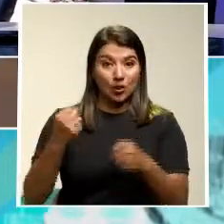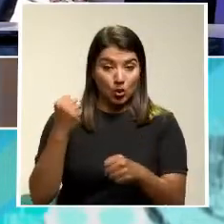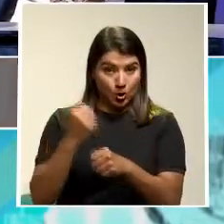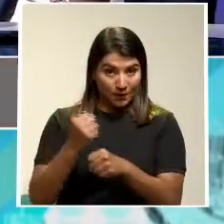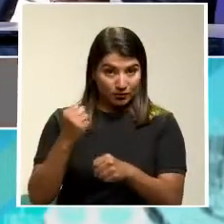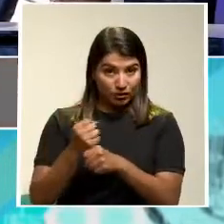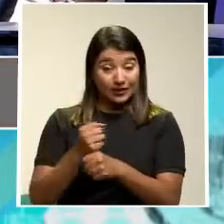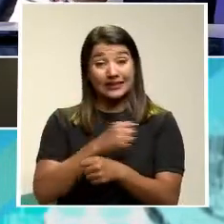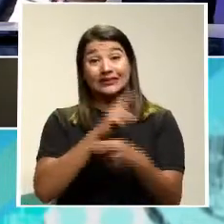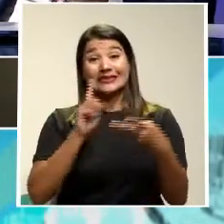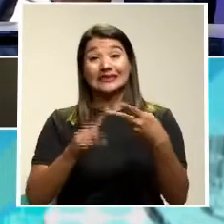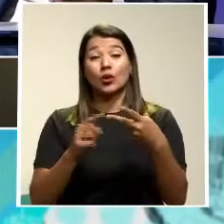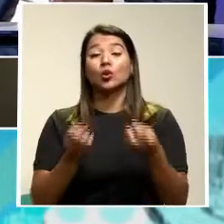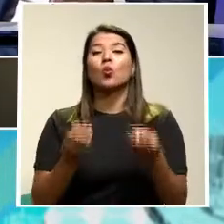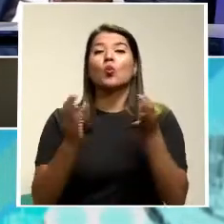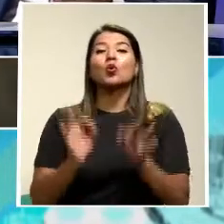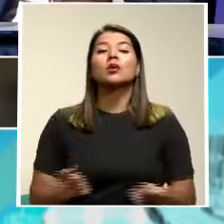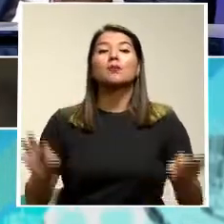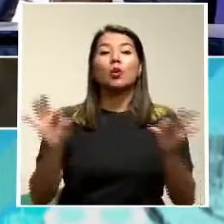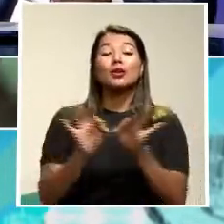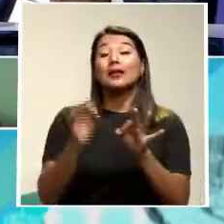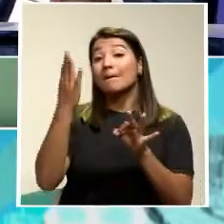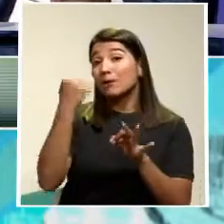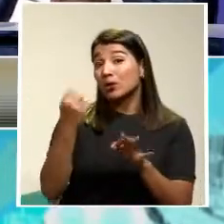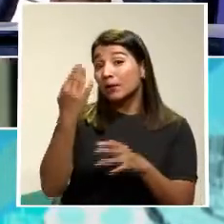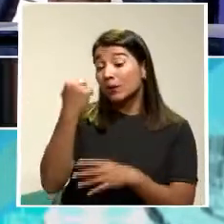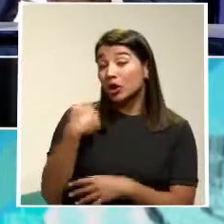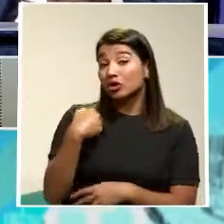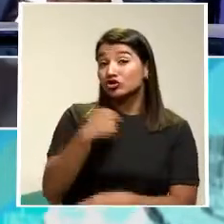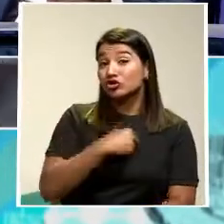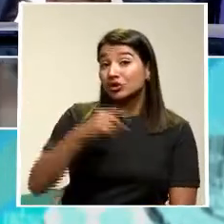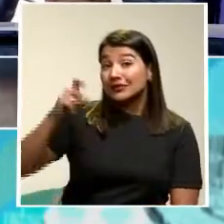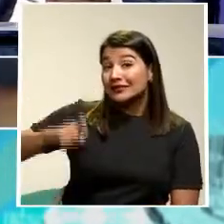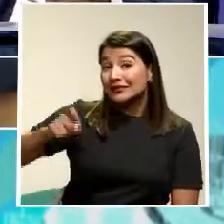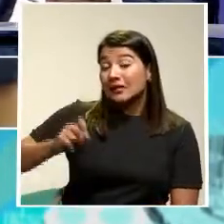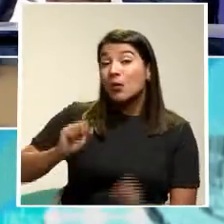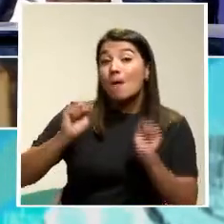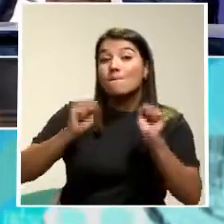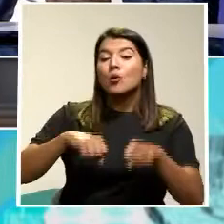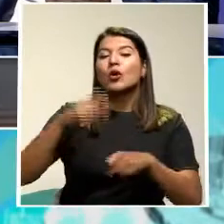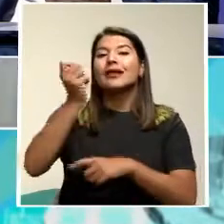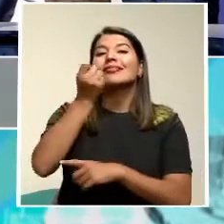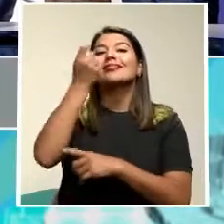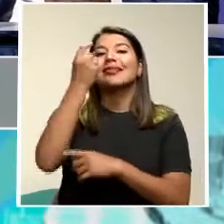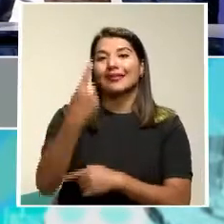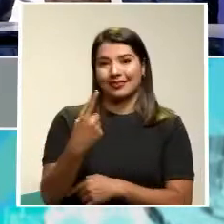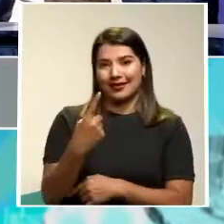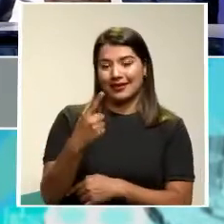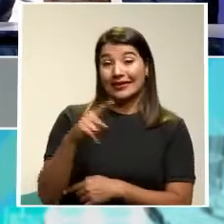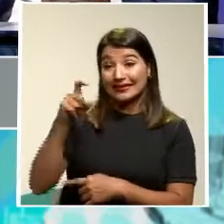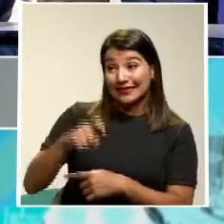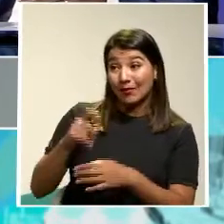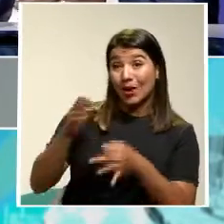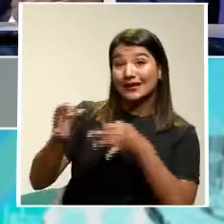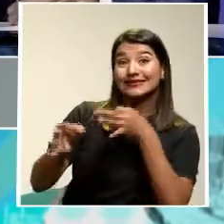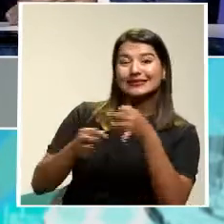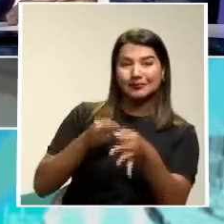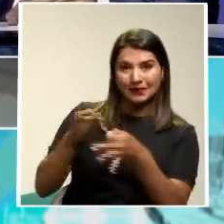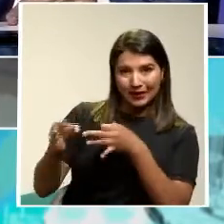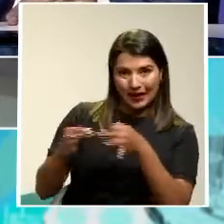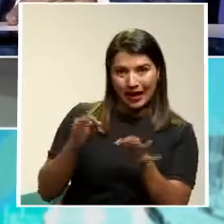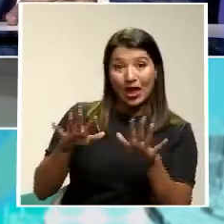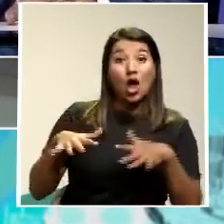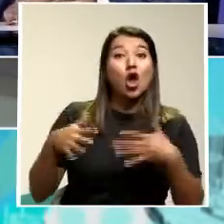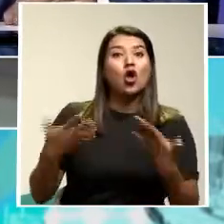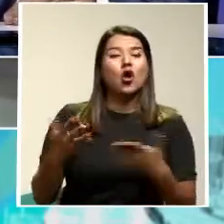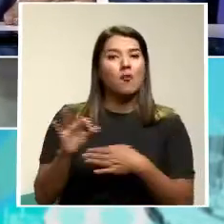Va a ser muy esencial Porque necesitamos Entender Explicarle Inclusive A nuestro cuerpo inspectivo Cómo